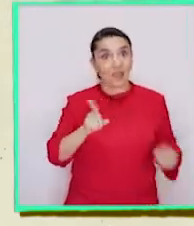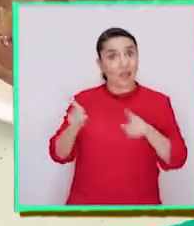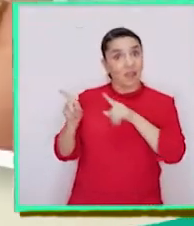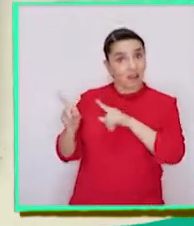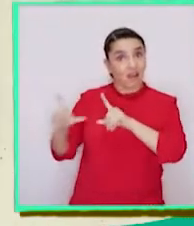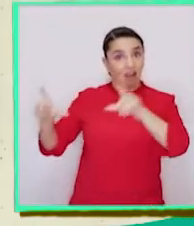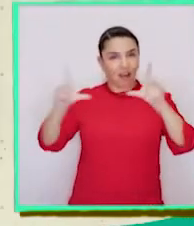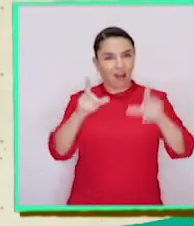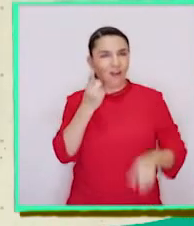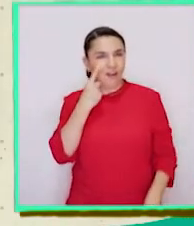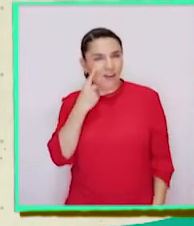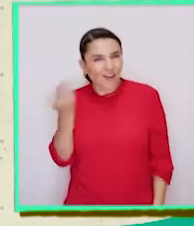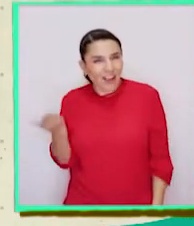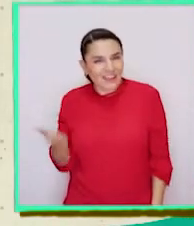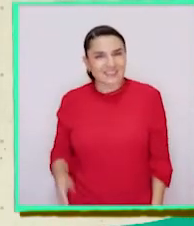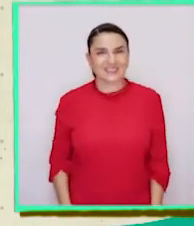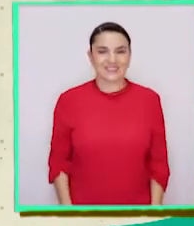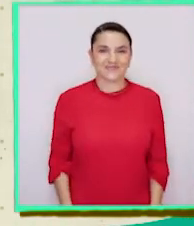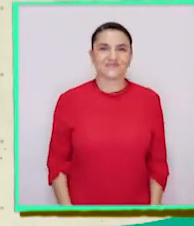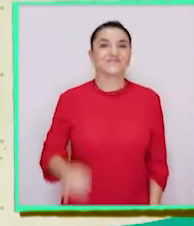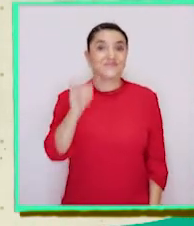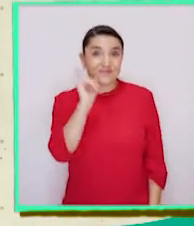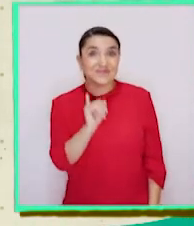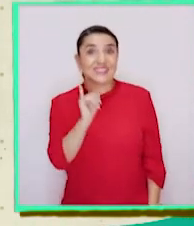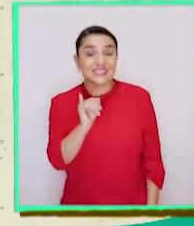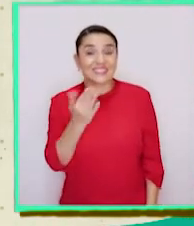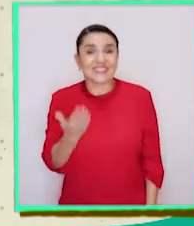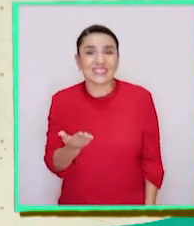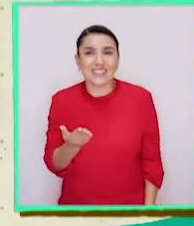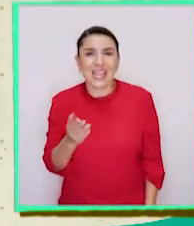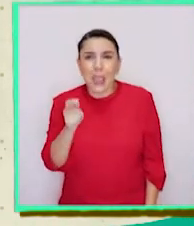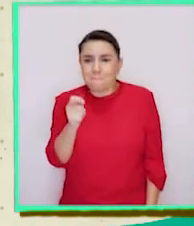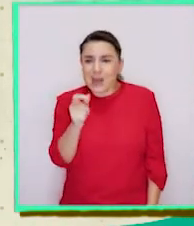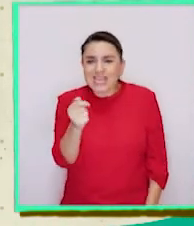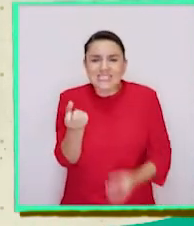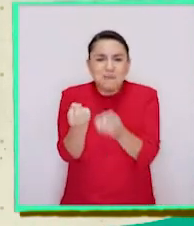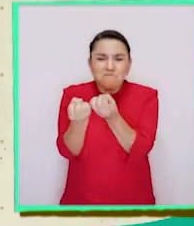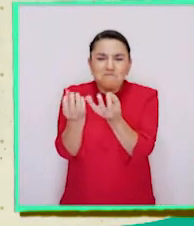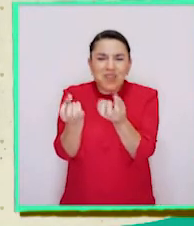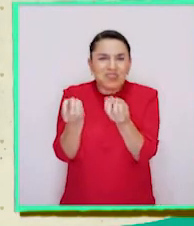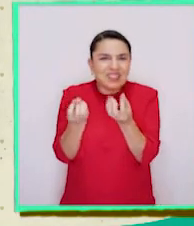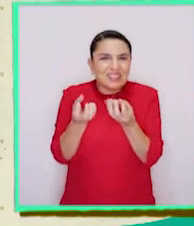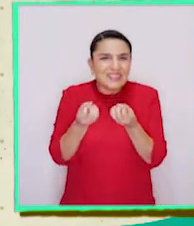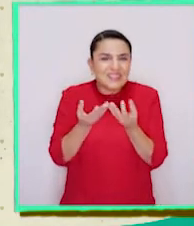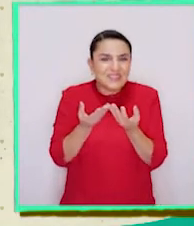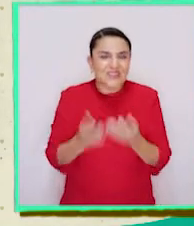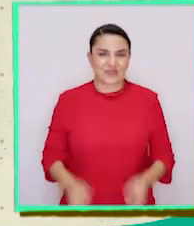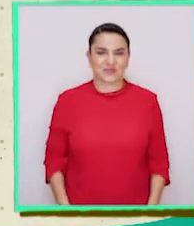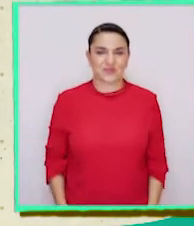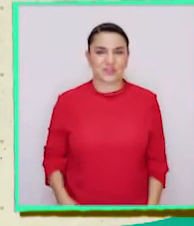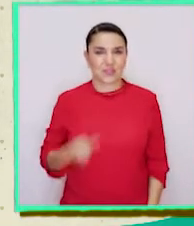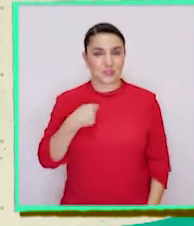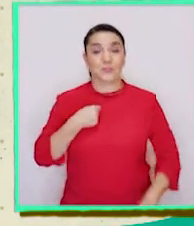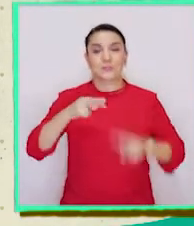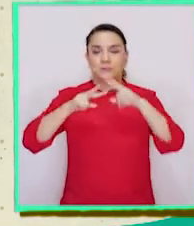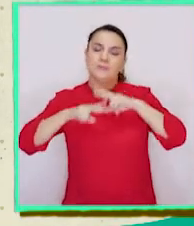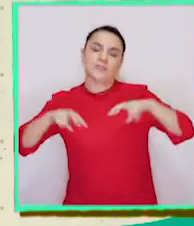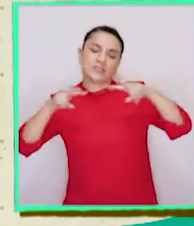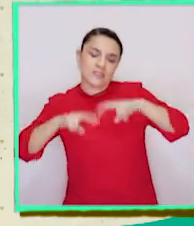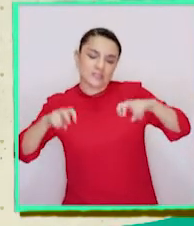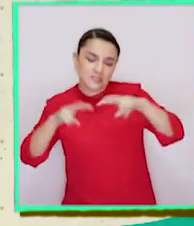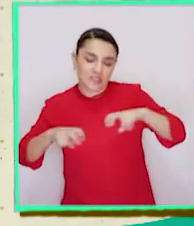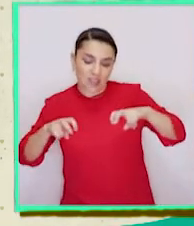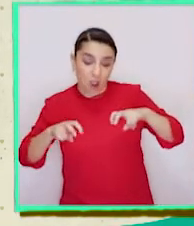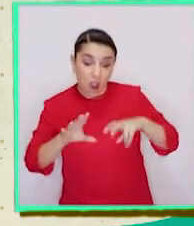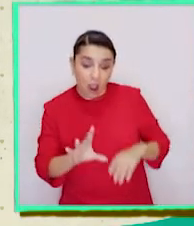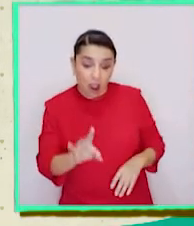imagen para que los conozcan. ¡Sí! Parece un pastito. Me puse a investigar